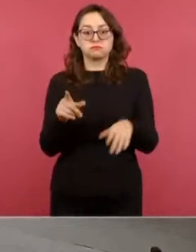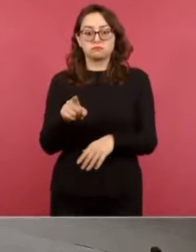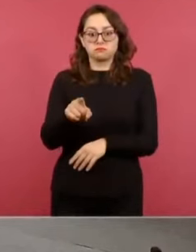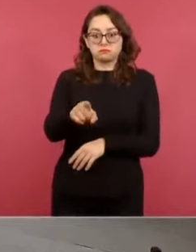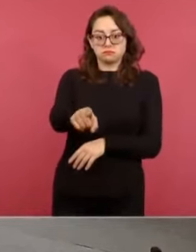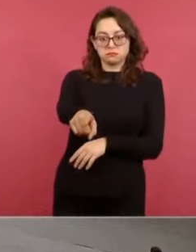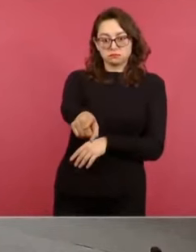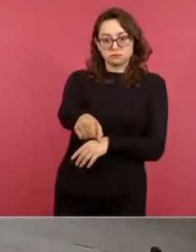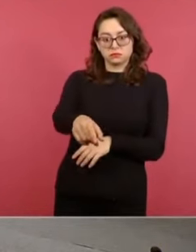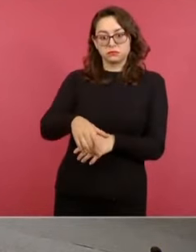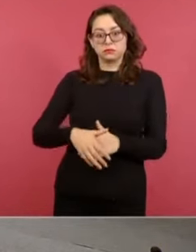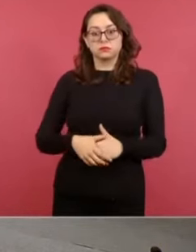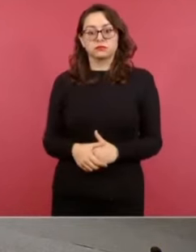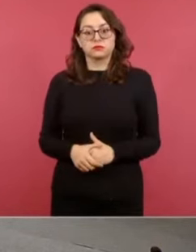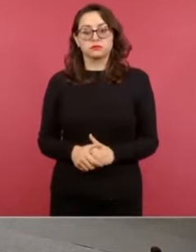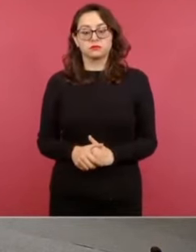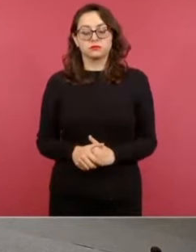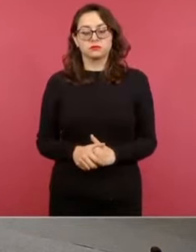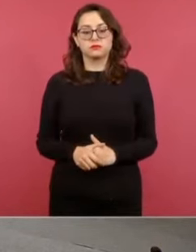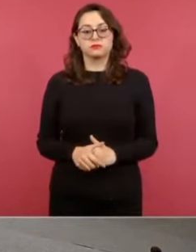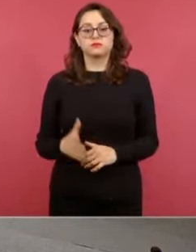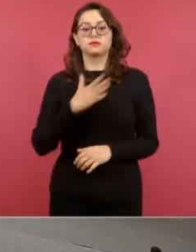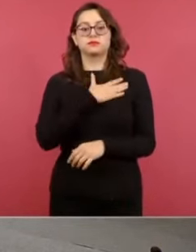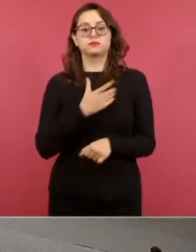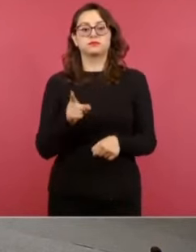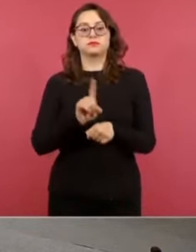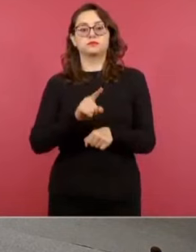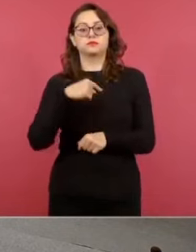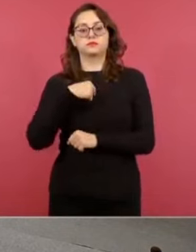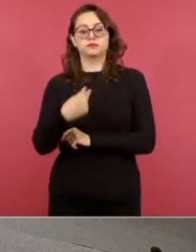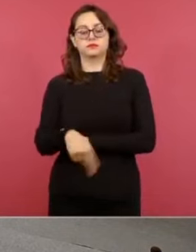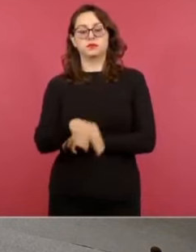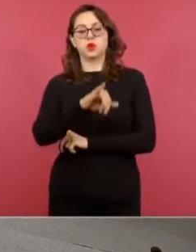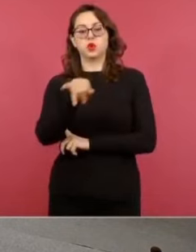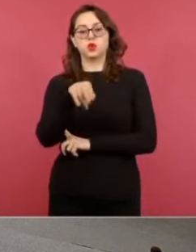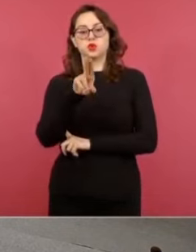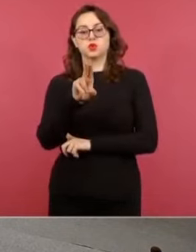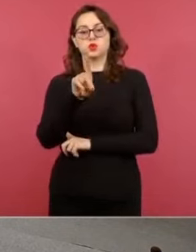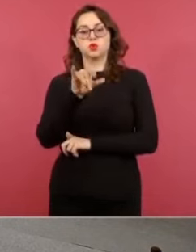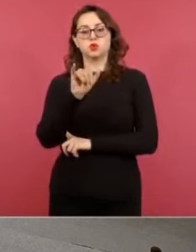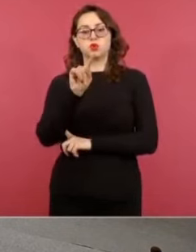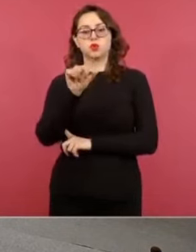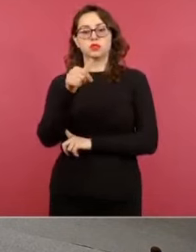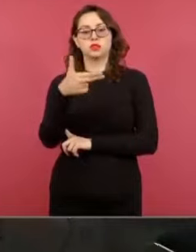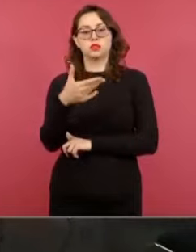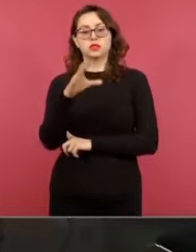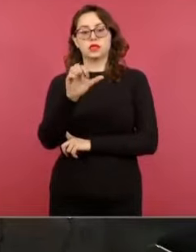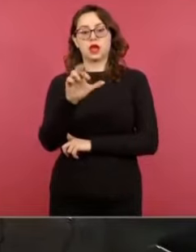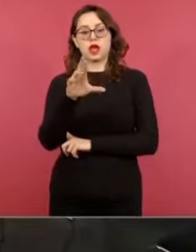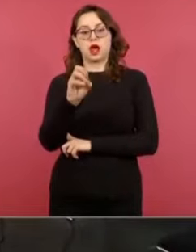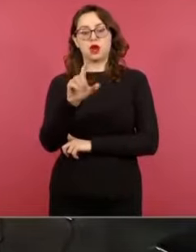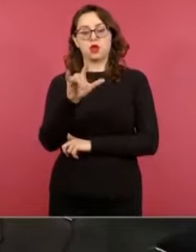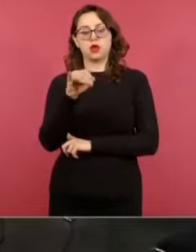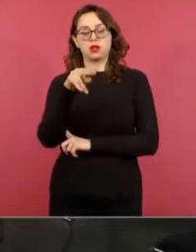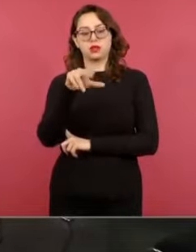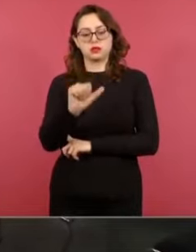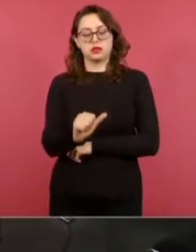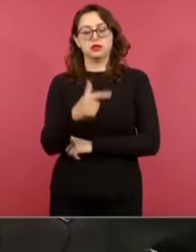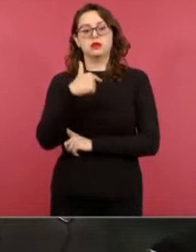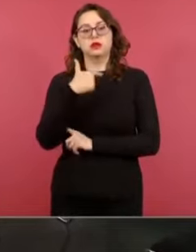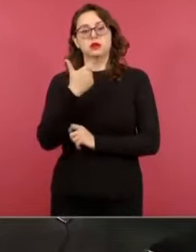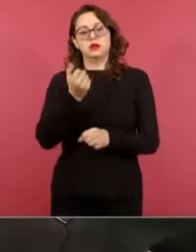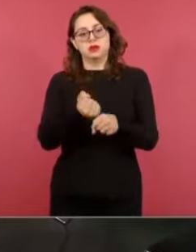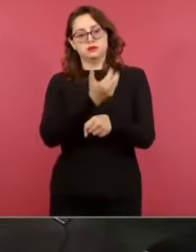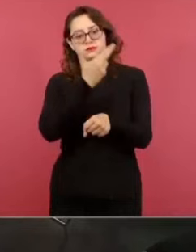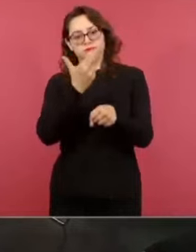con la compañera. Buenos días, mi nombre es Yohal Carolina, de Código Libre.mx. Secretaria, buenos días. ¿Cómo